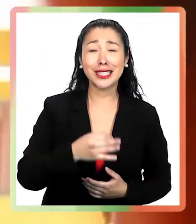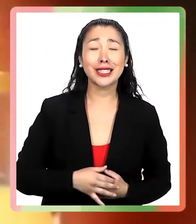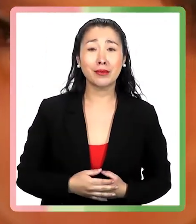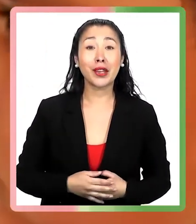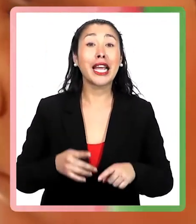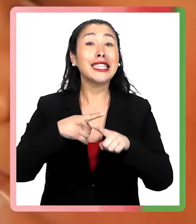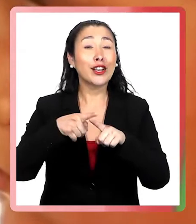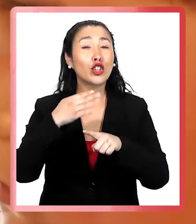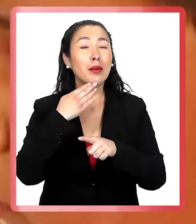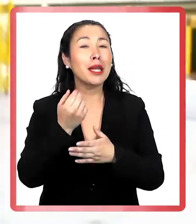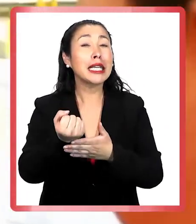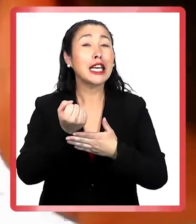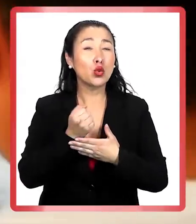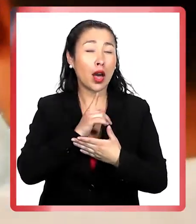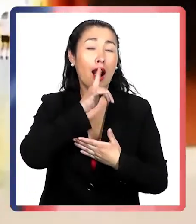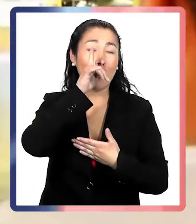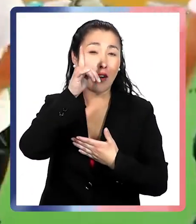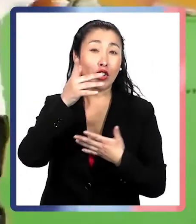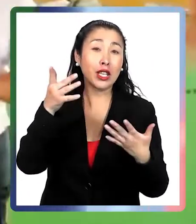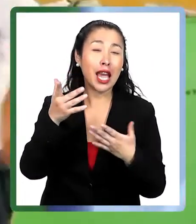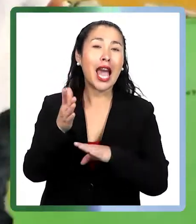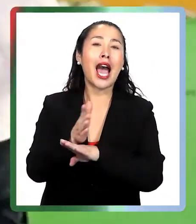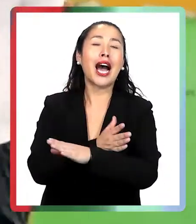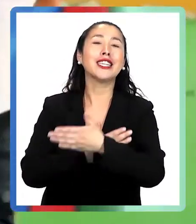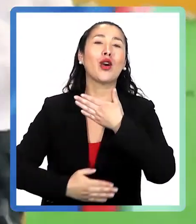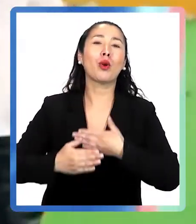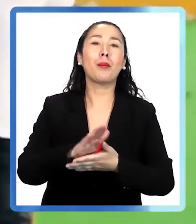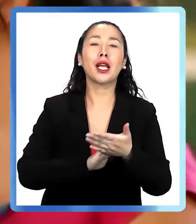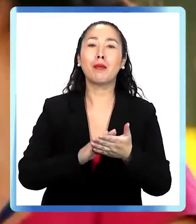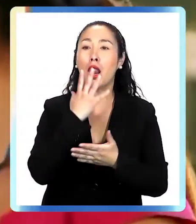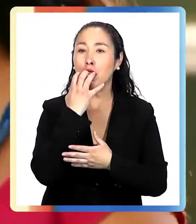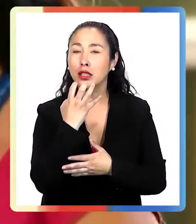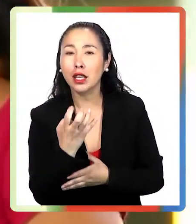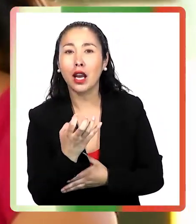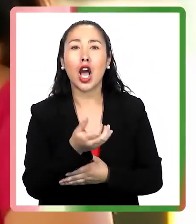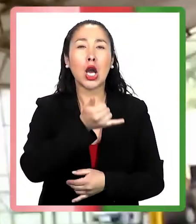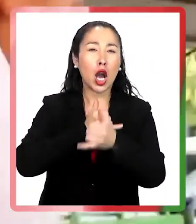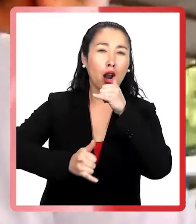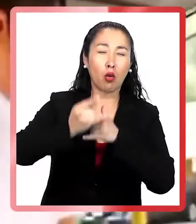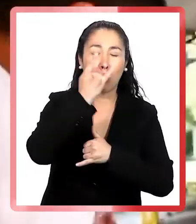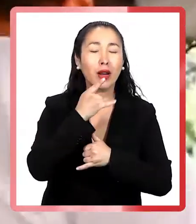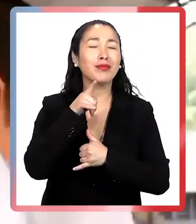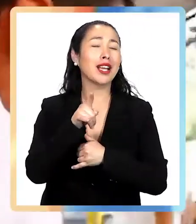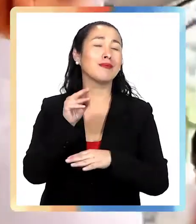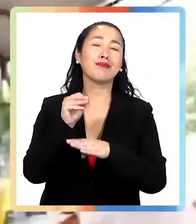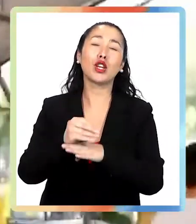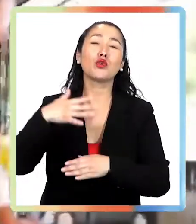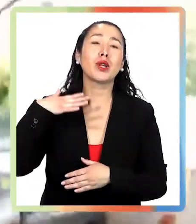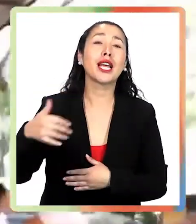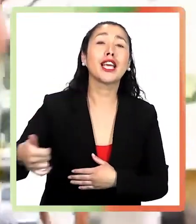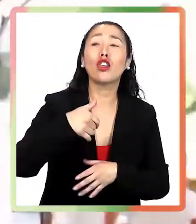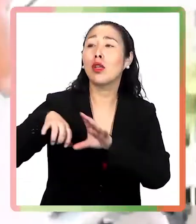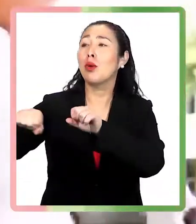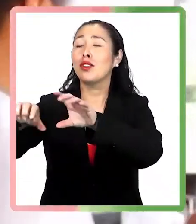Exacto. Y la otra cosa es que ayuden los hábitos, ¿no es cierto?, en prevenir cosas como las adicciones, el consumo de alcohol. Es un mensaje claro,